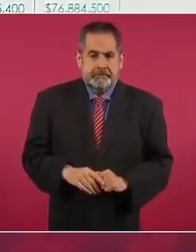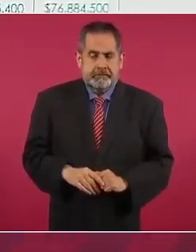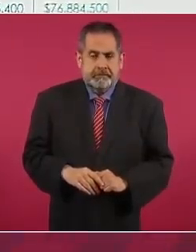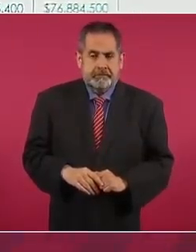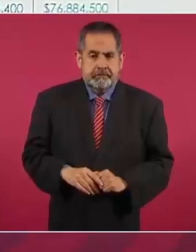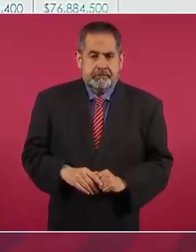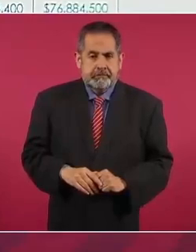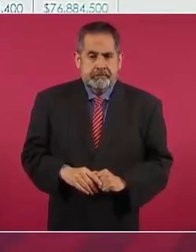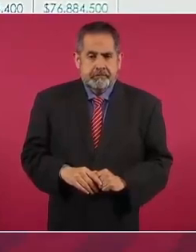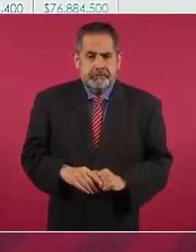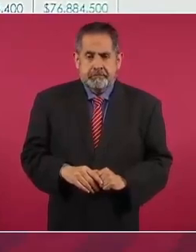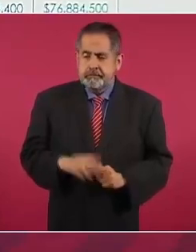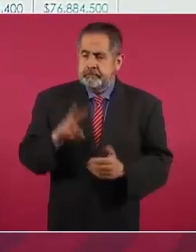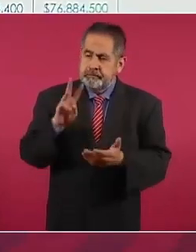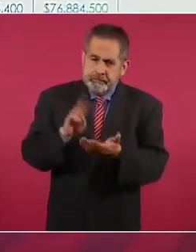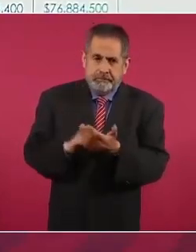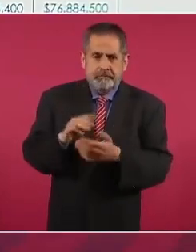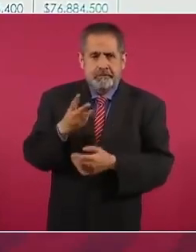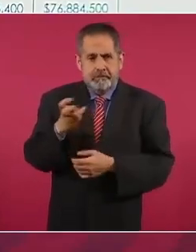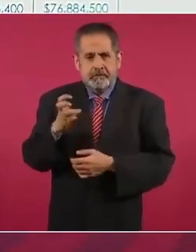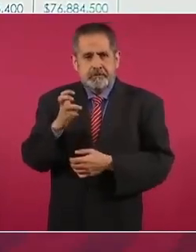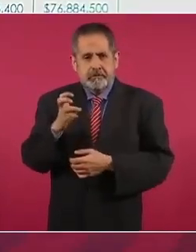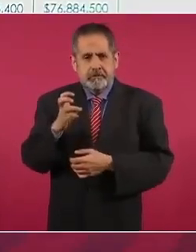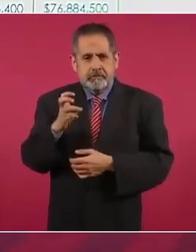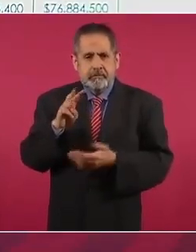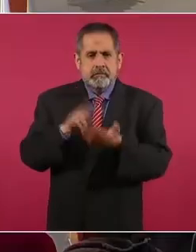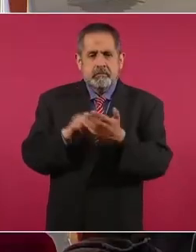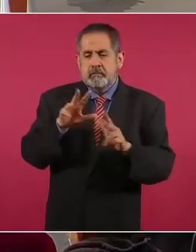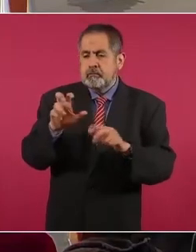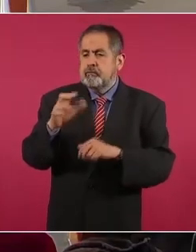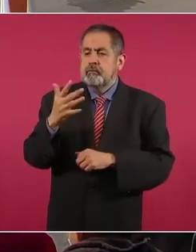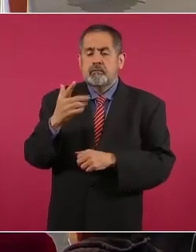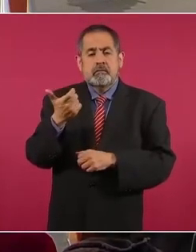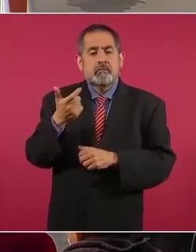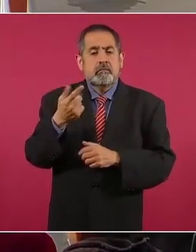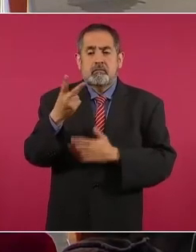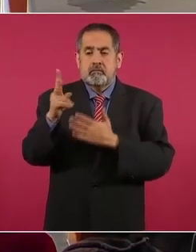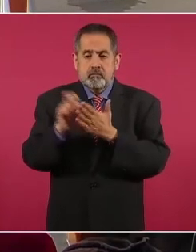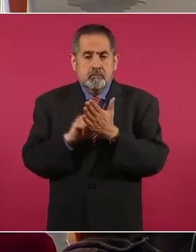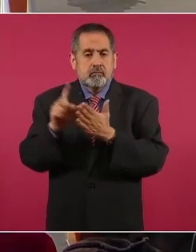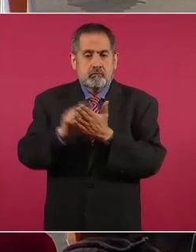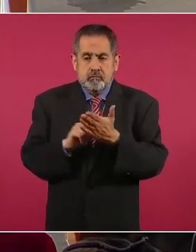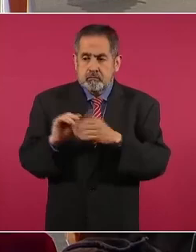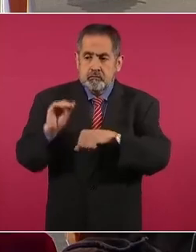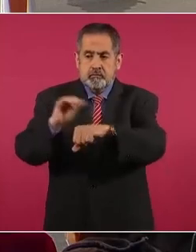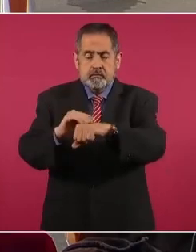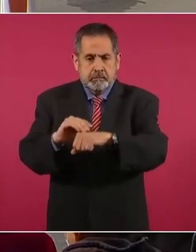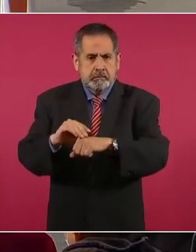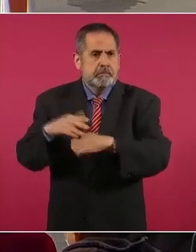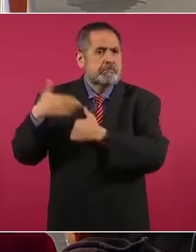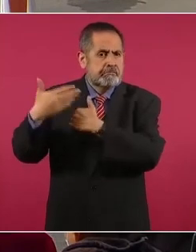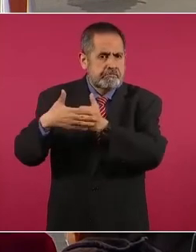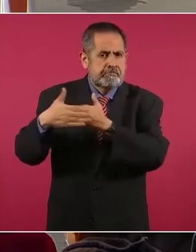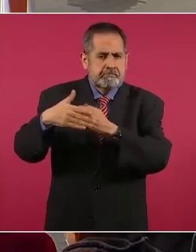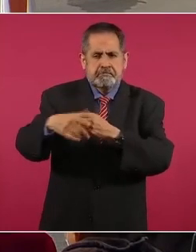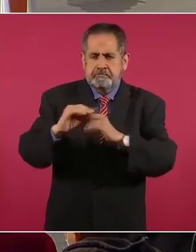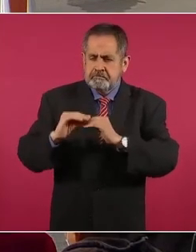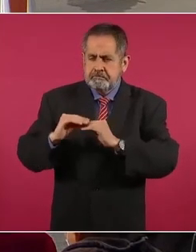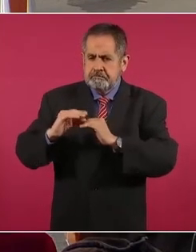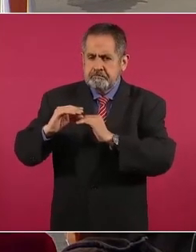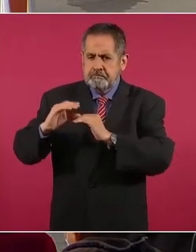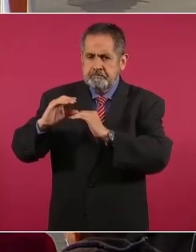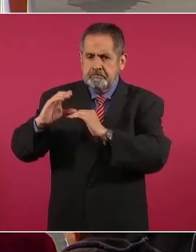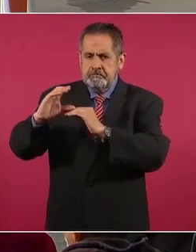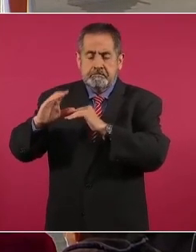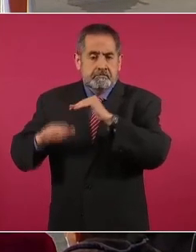Se están recibiendo 3 mil 850 bimestrales. Esto va a ir aumentando y va a llegar